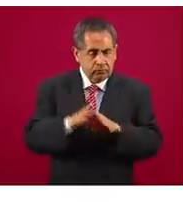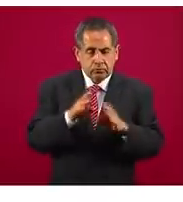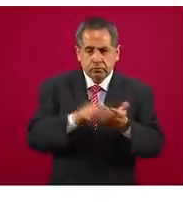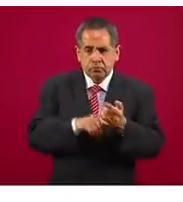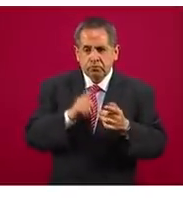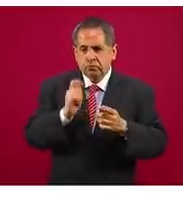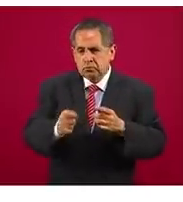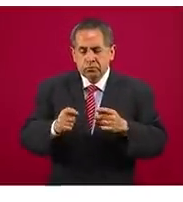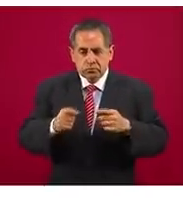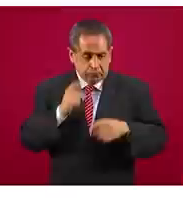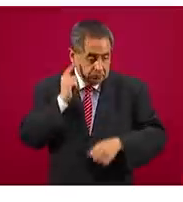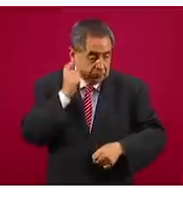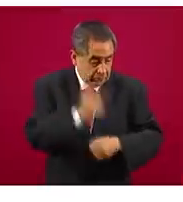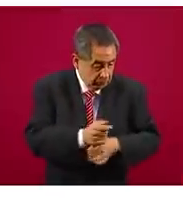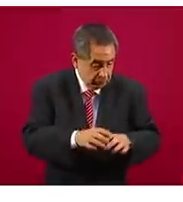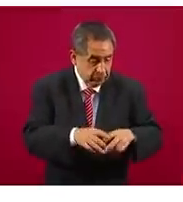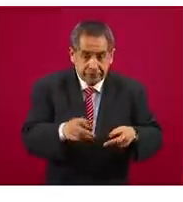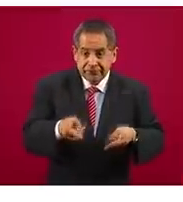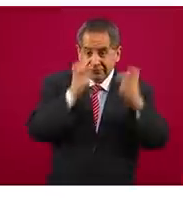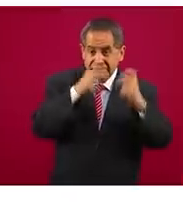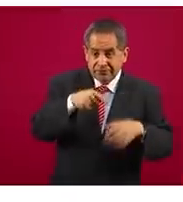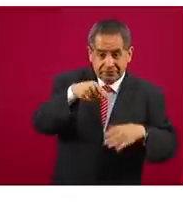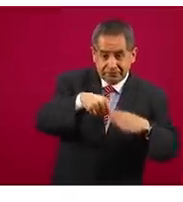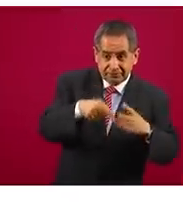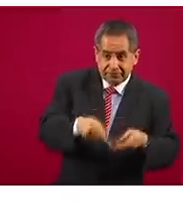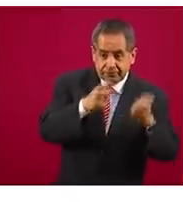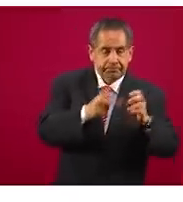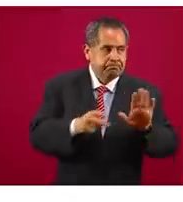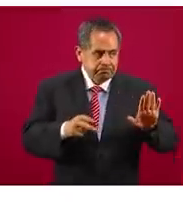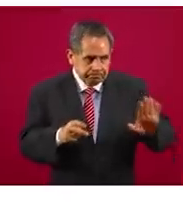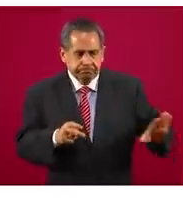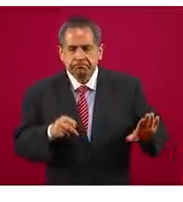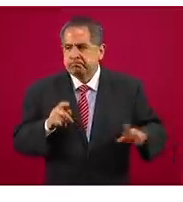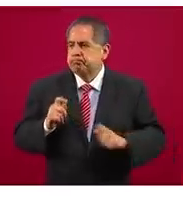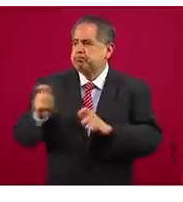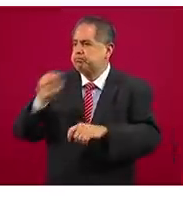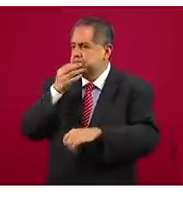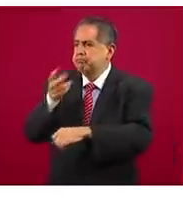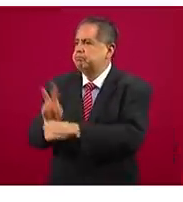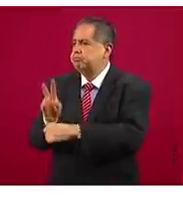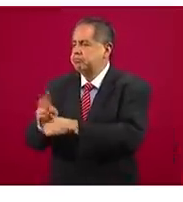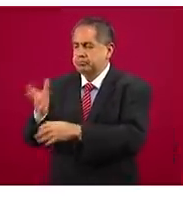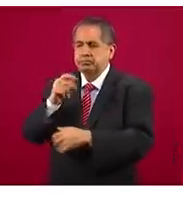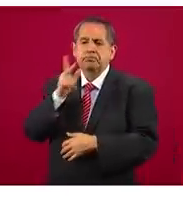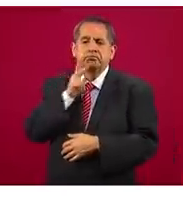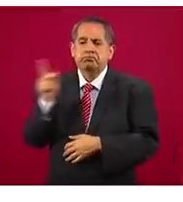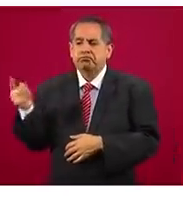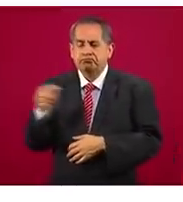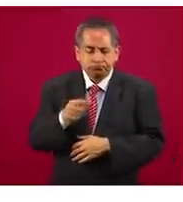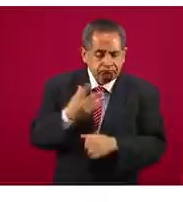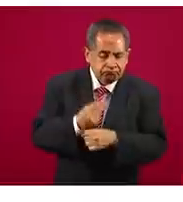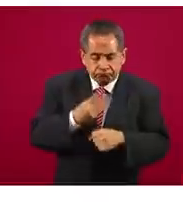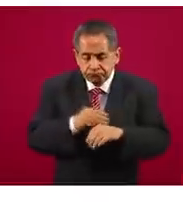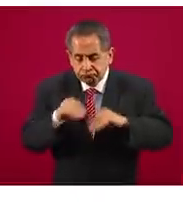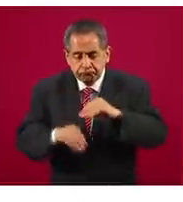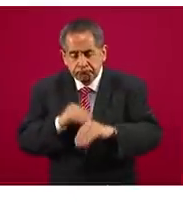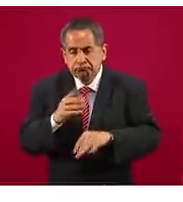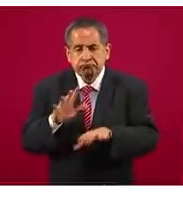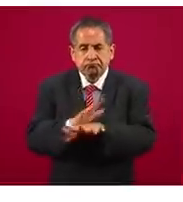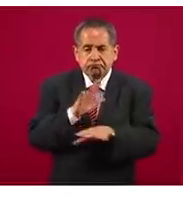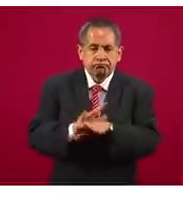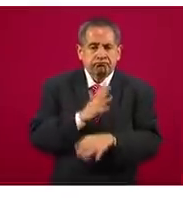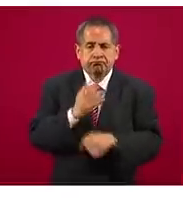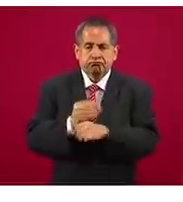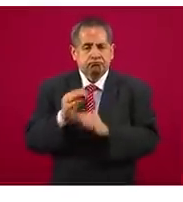toma clandestina para darle seguridad a la gente de Pemex que se encarga de hacer el trabajo y